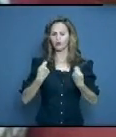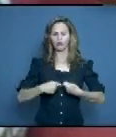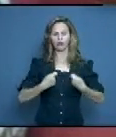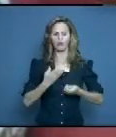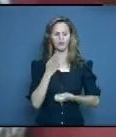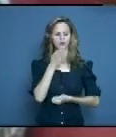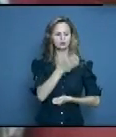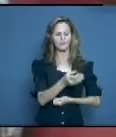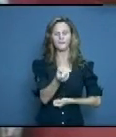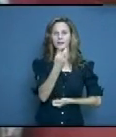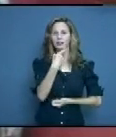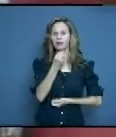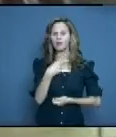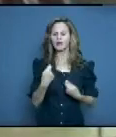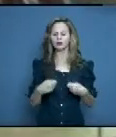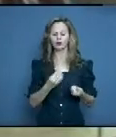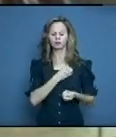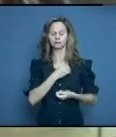medicamento que requiera,